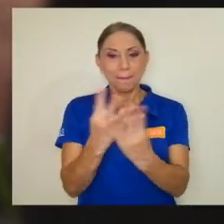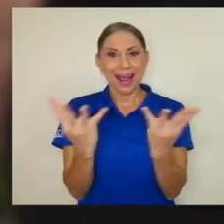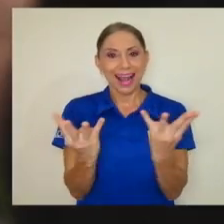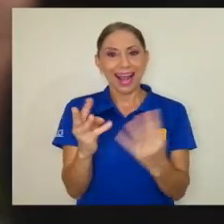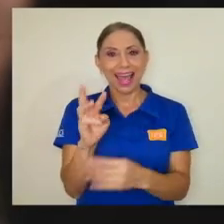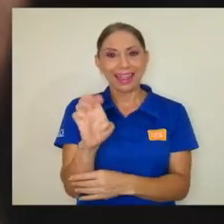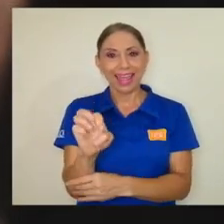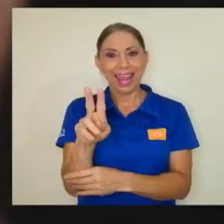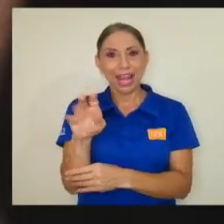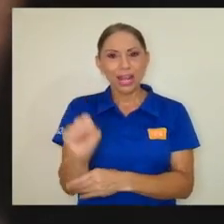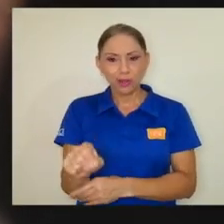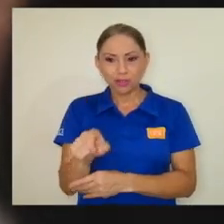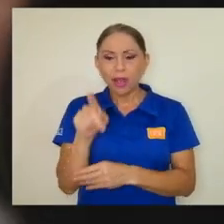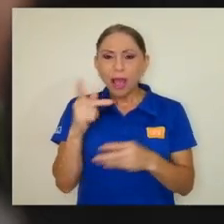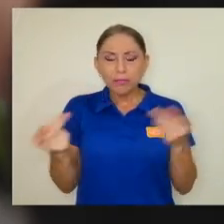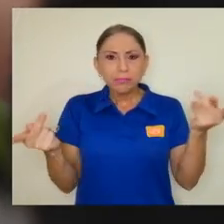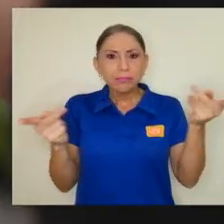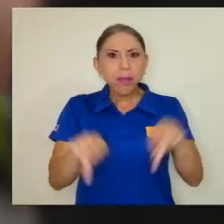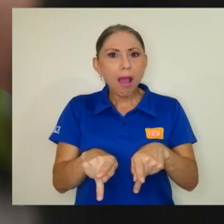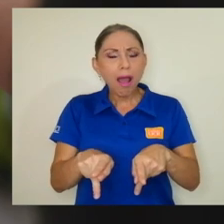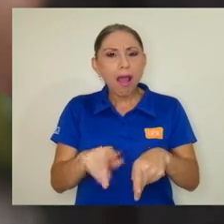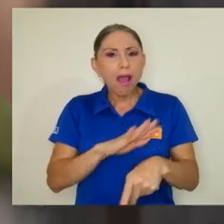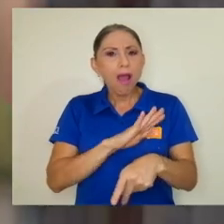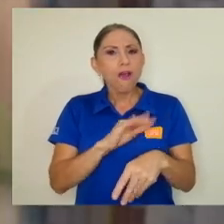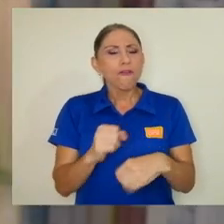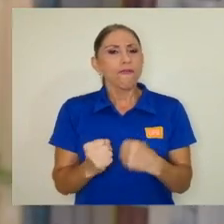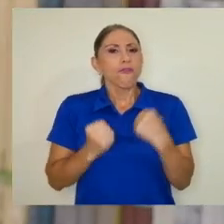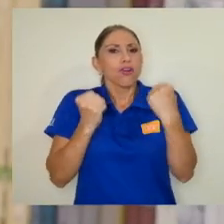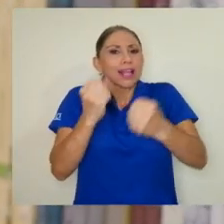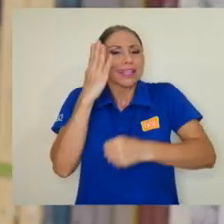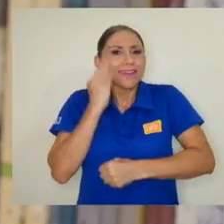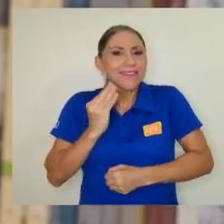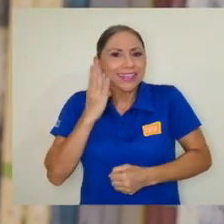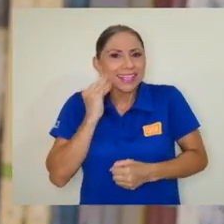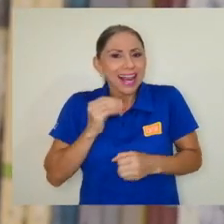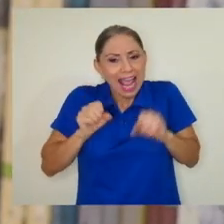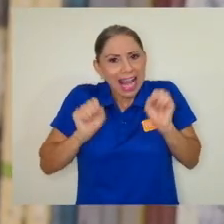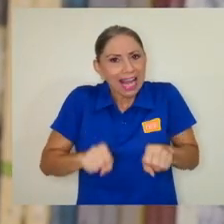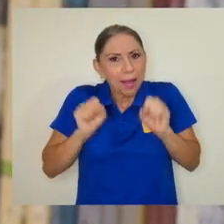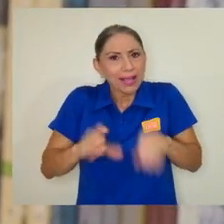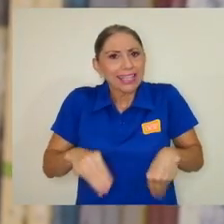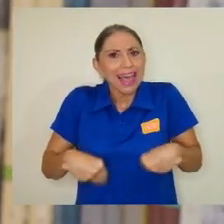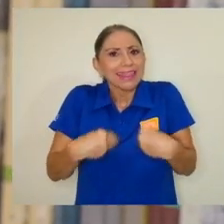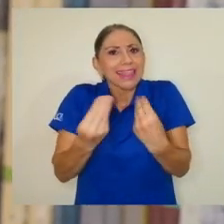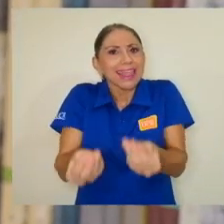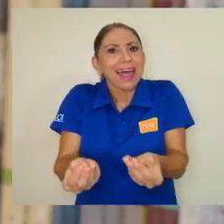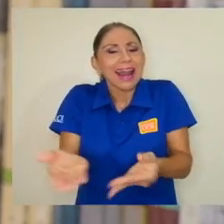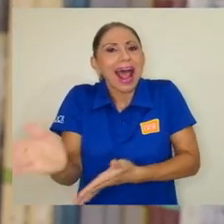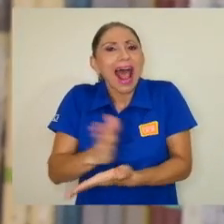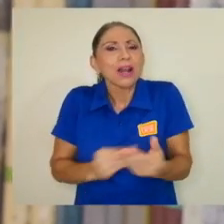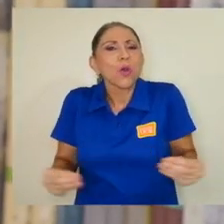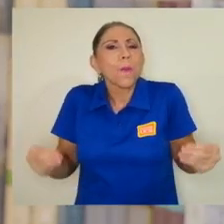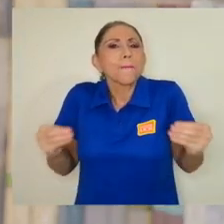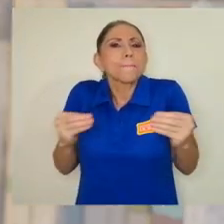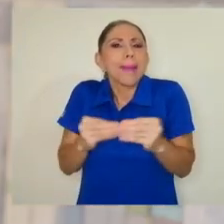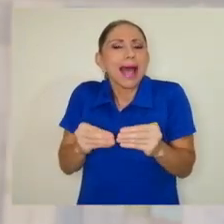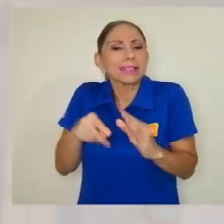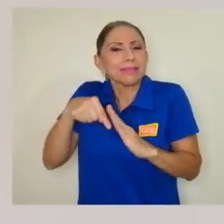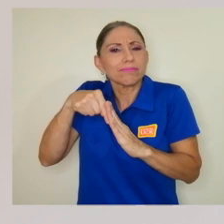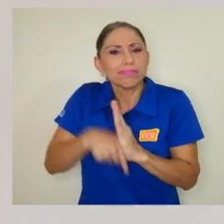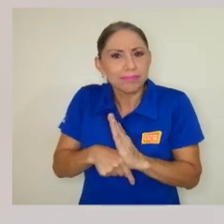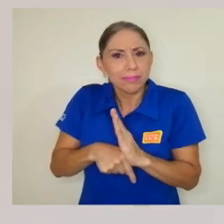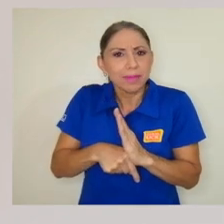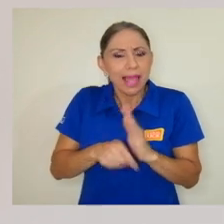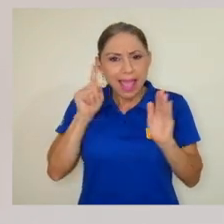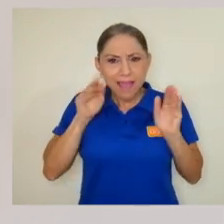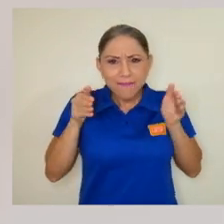Baraja de Eros es donde estalla la fortaleza vivencial, la capacidad de dar algo más que reproducción de lo arquetípico, el